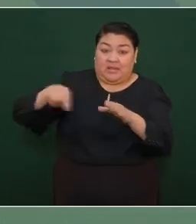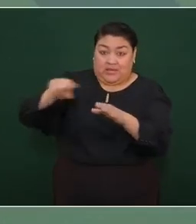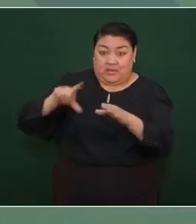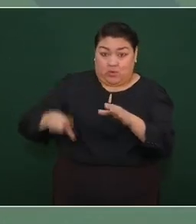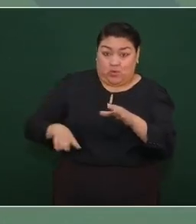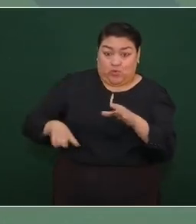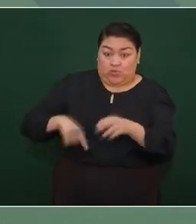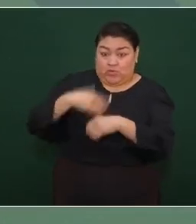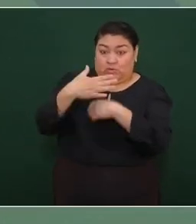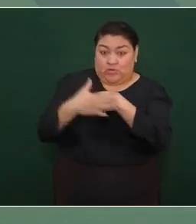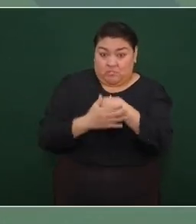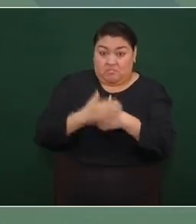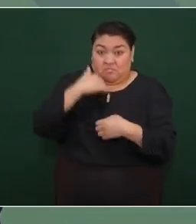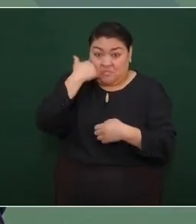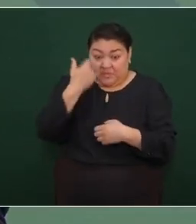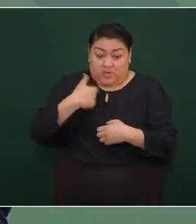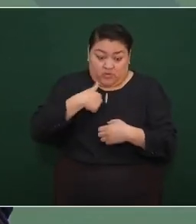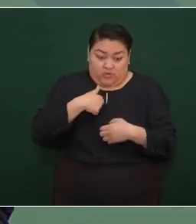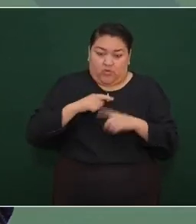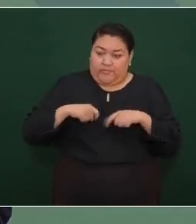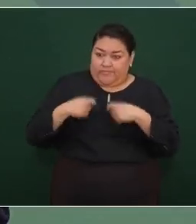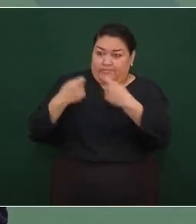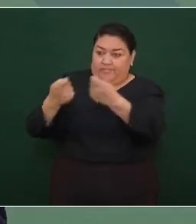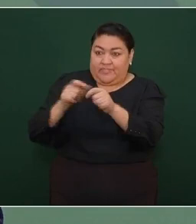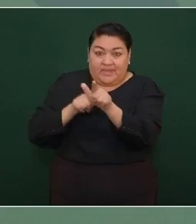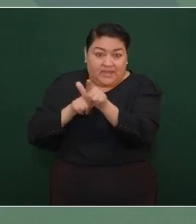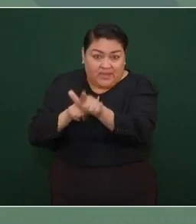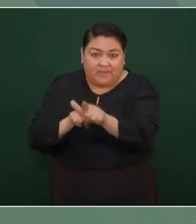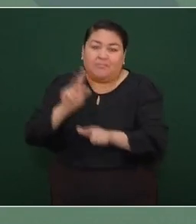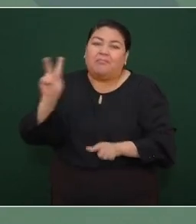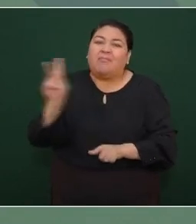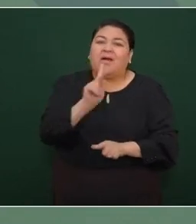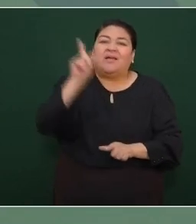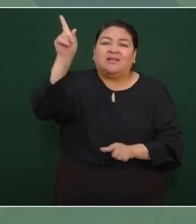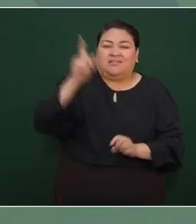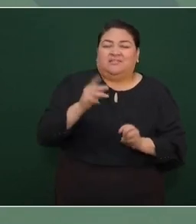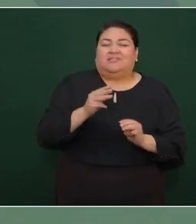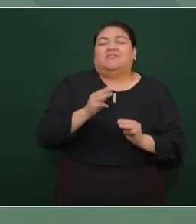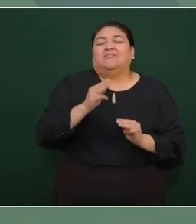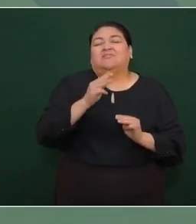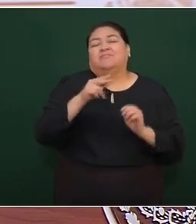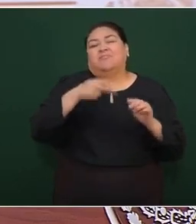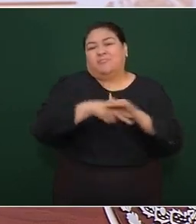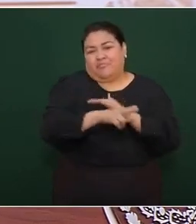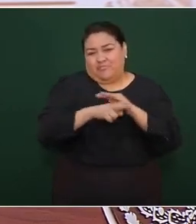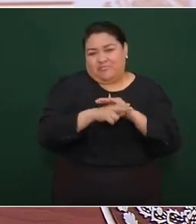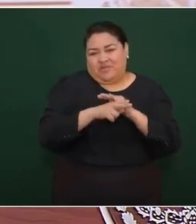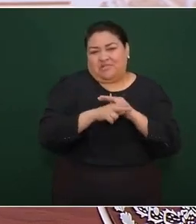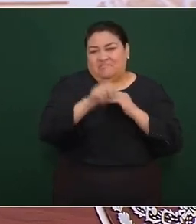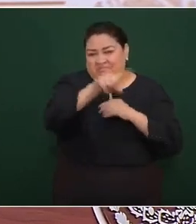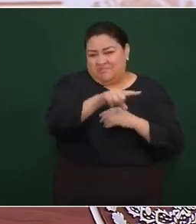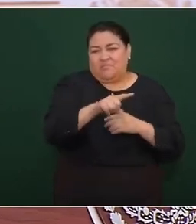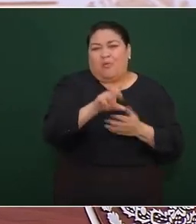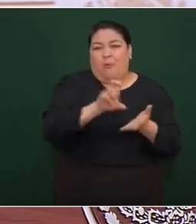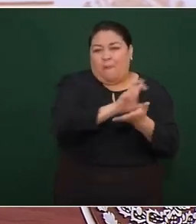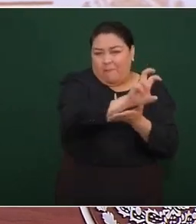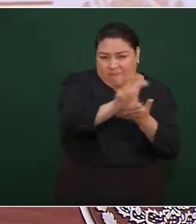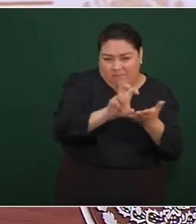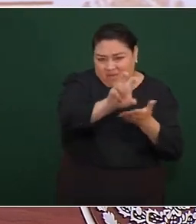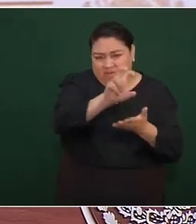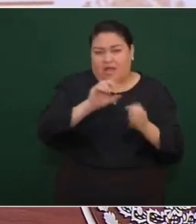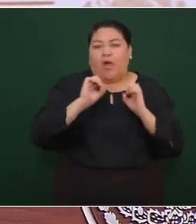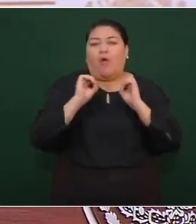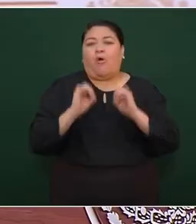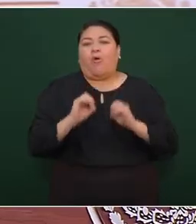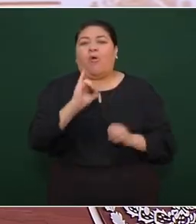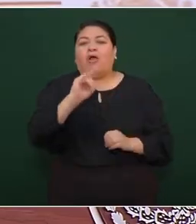hacer algo como lo que estamos haciendo con el tren maya con el tren del Istmo ampliarlo por ejemplo